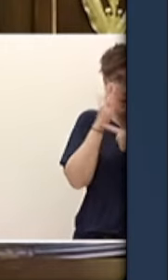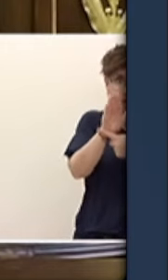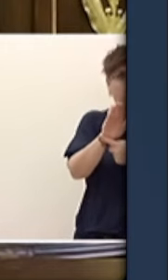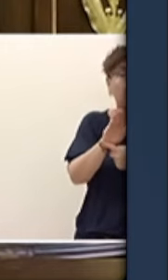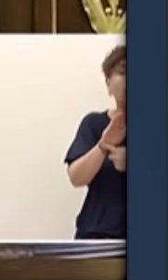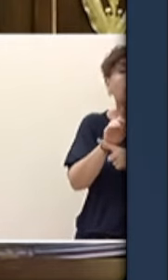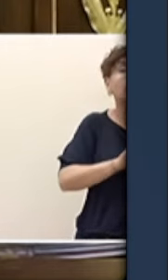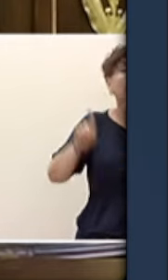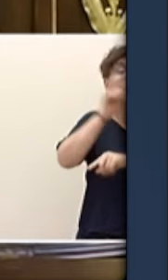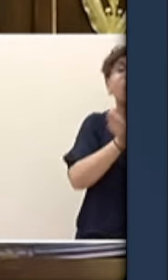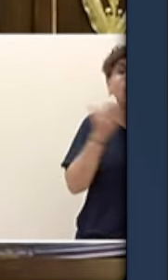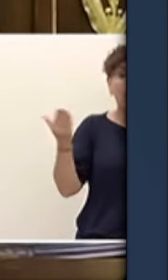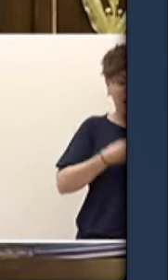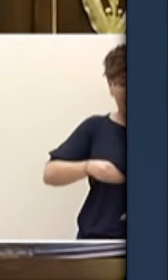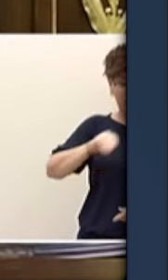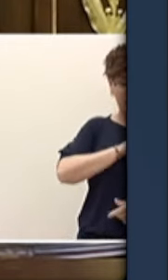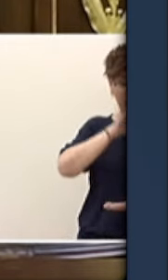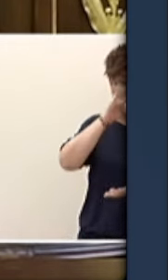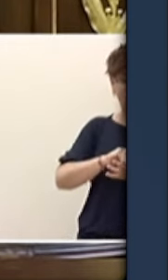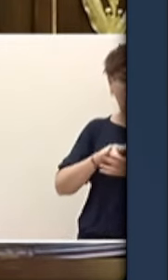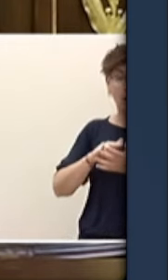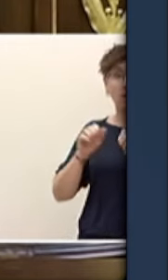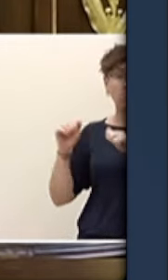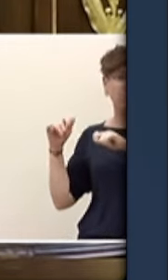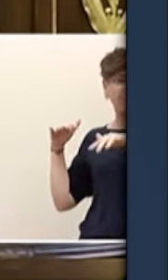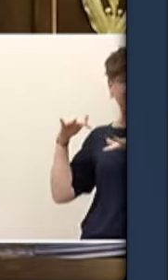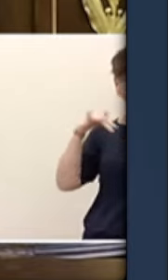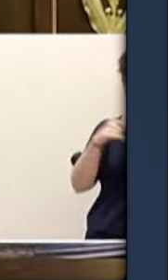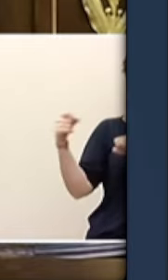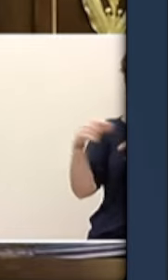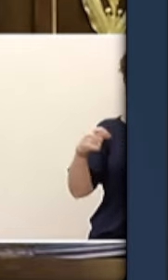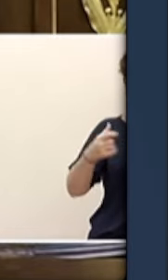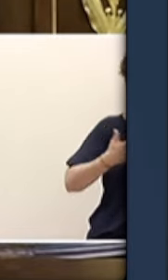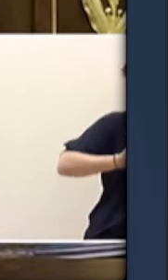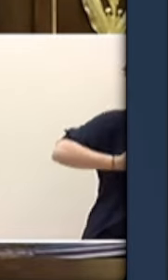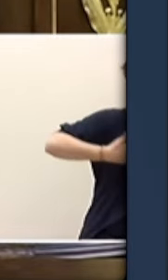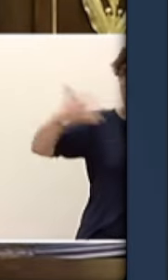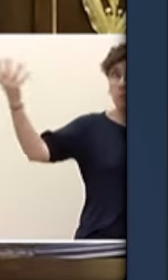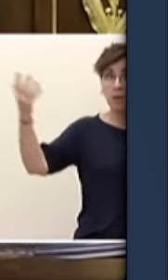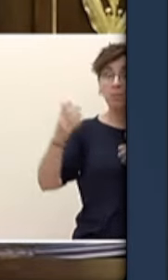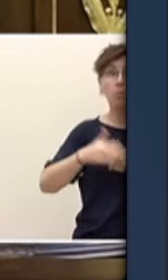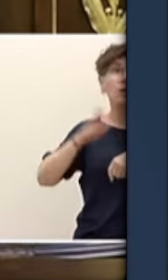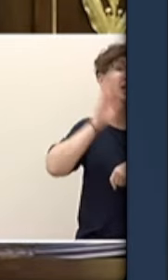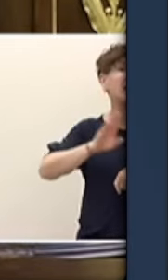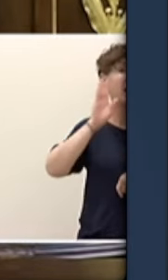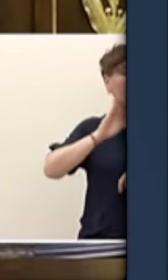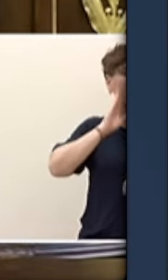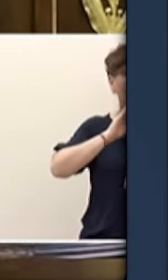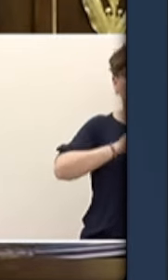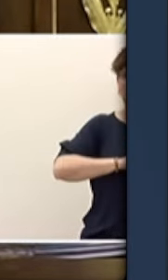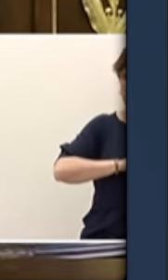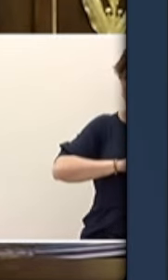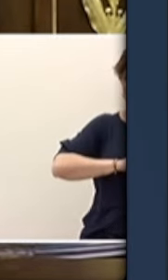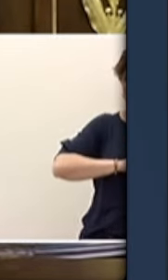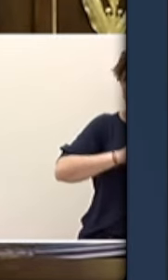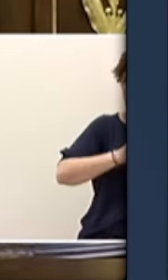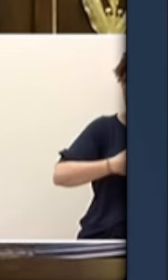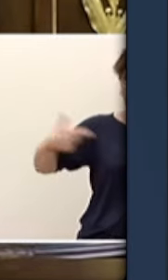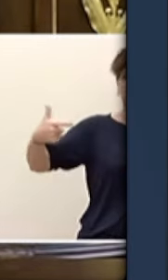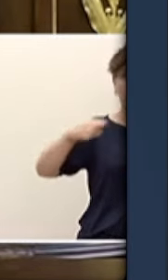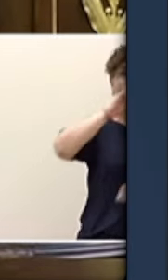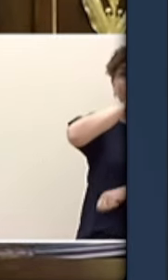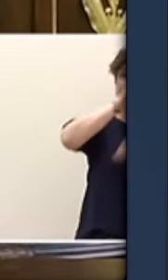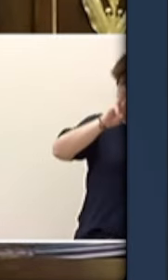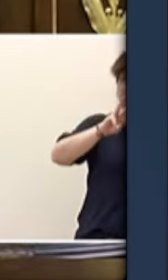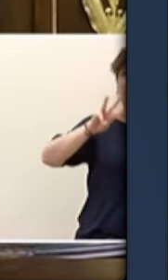porque la inmigración ilegal creció un 83% en el año 2023 respecto al año anterior y